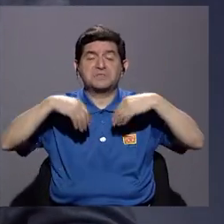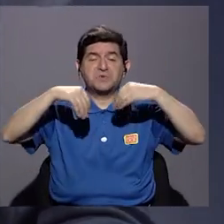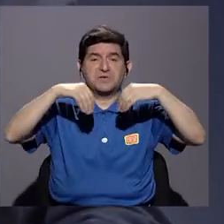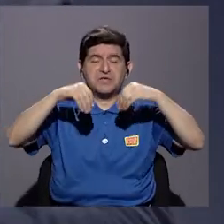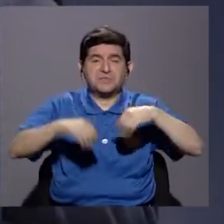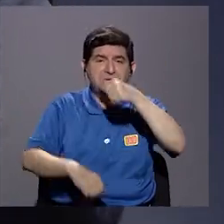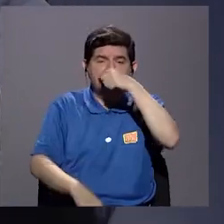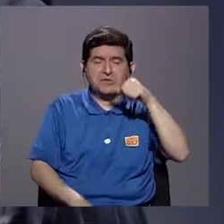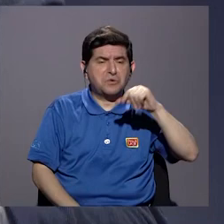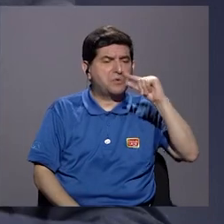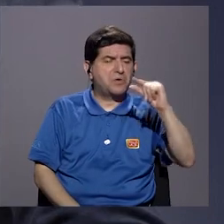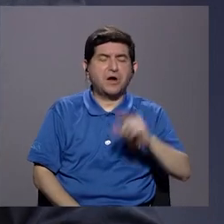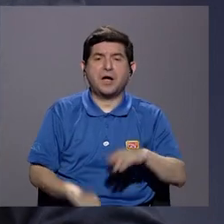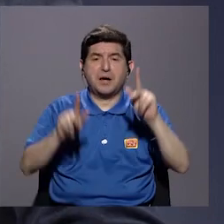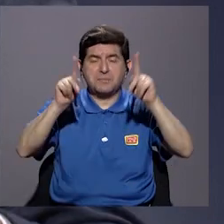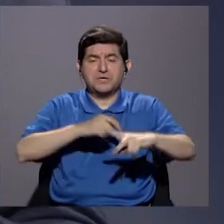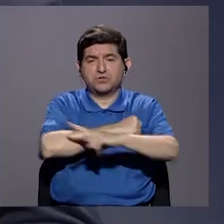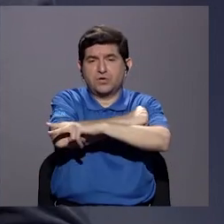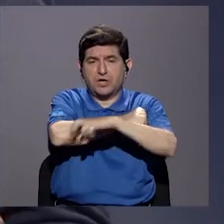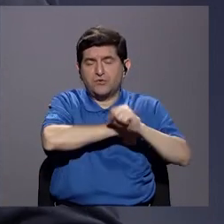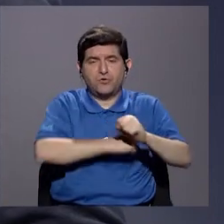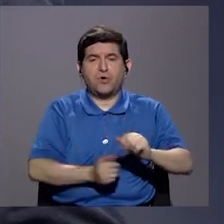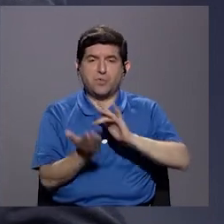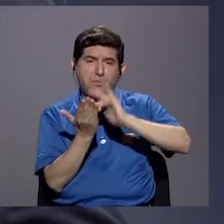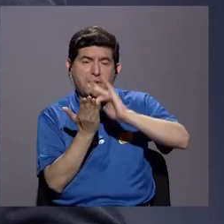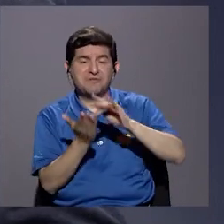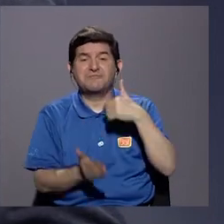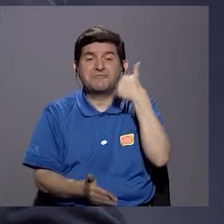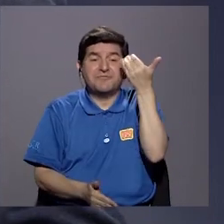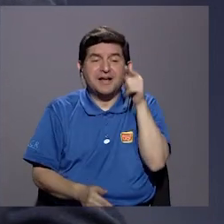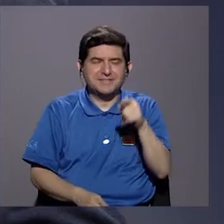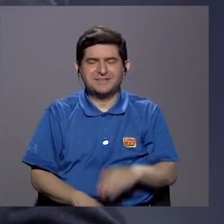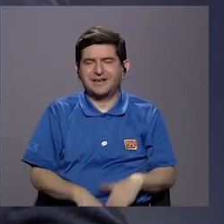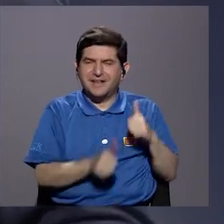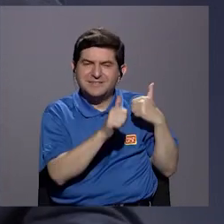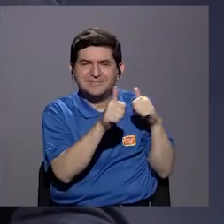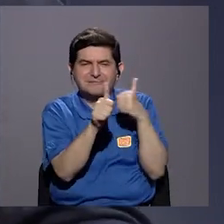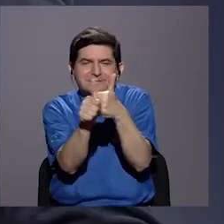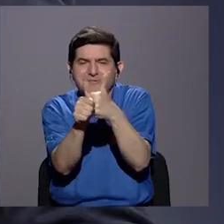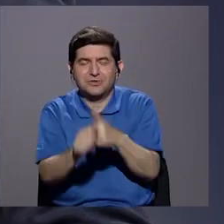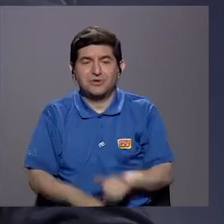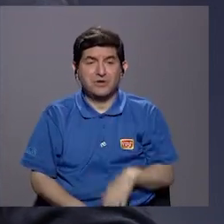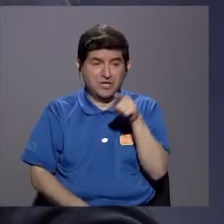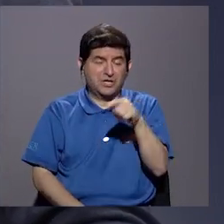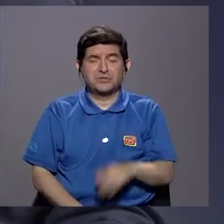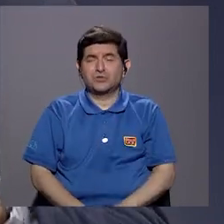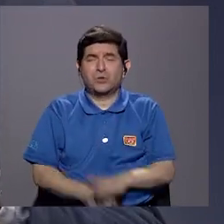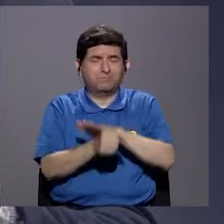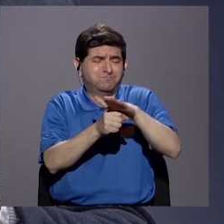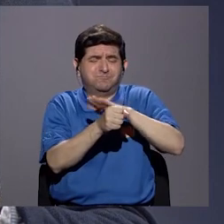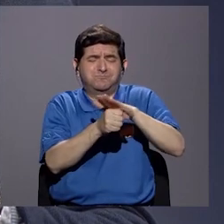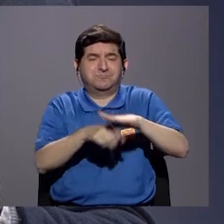droga al menudeo, los que se roban el celular en la calle, porque cometen delitos que son muy fáciles de perseguir. Y esos son los que llenan el sistema.